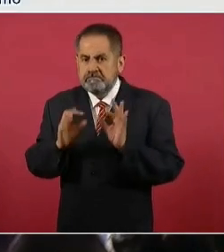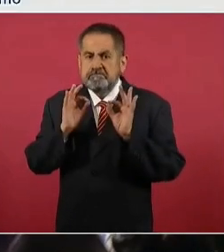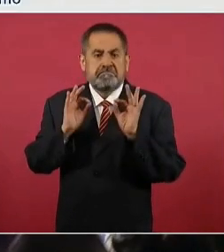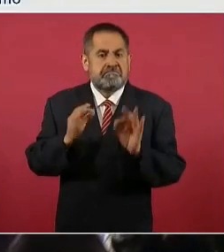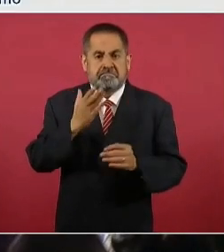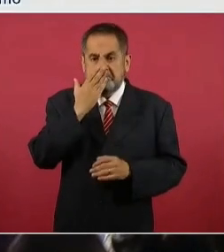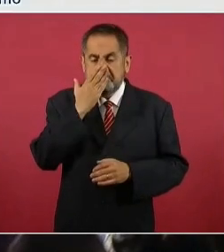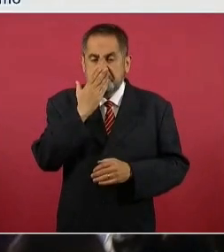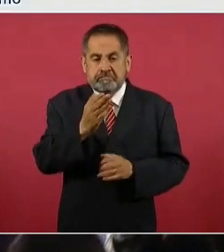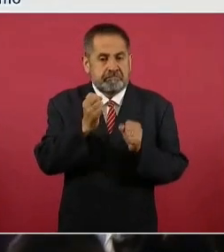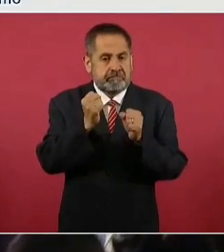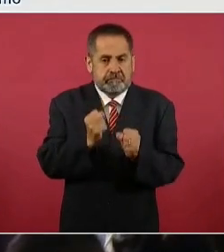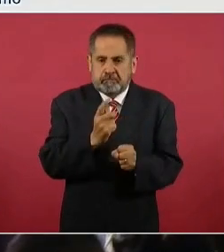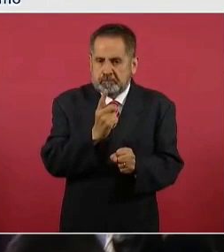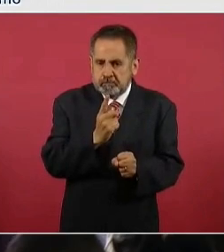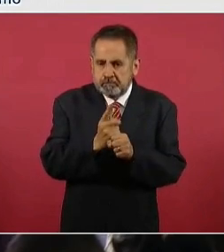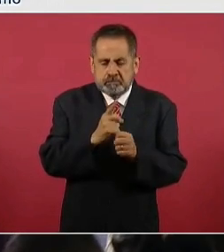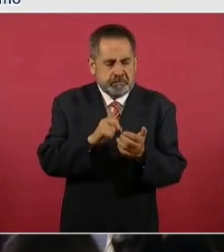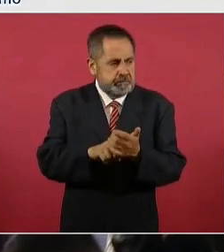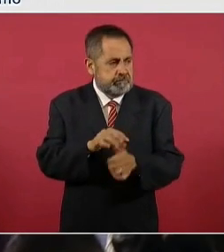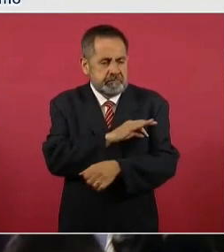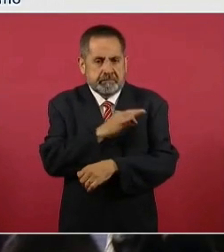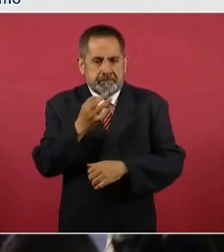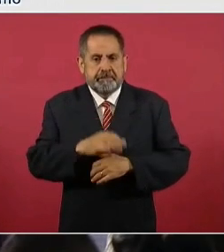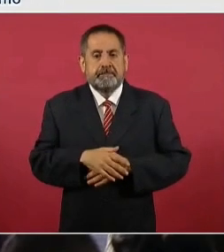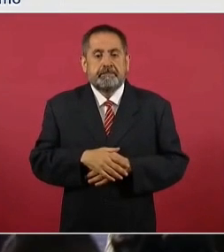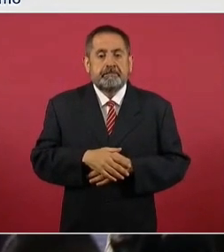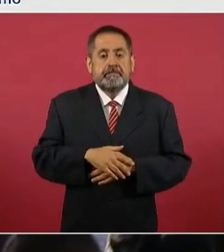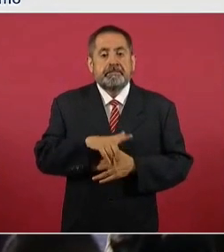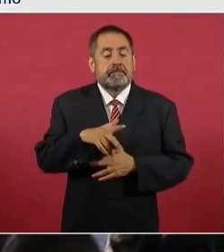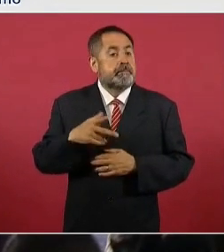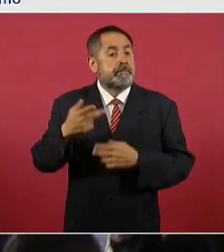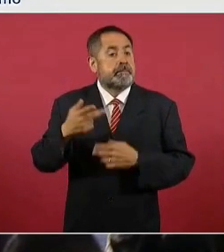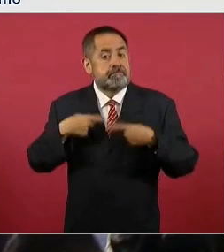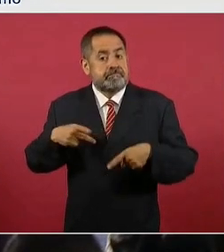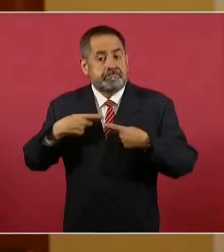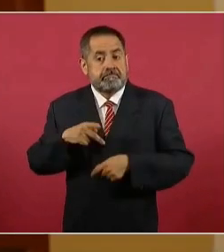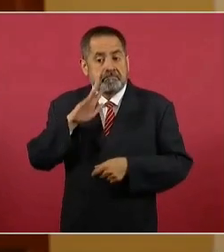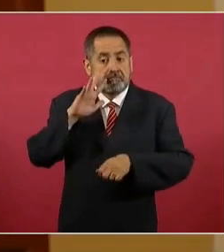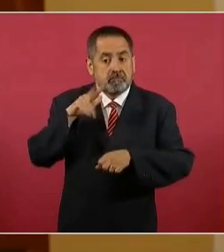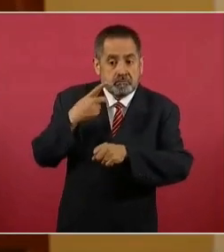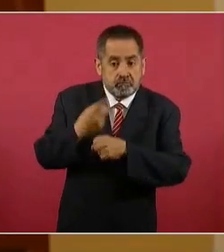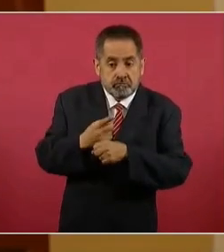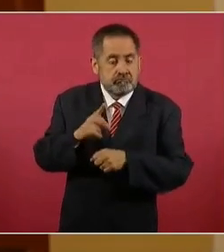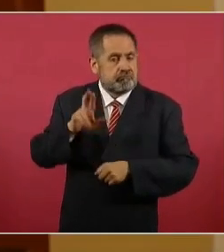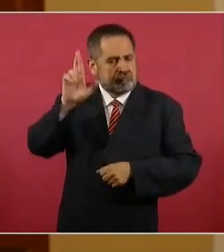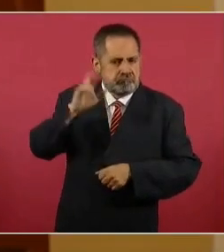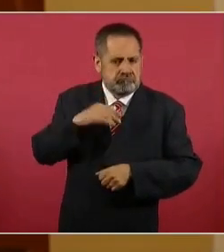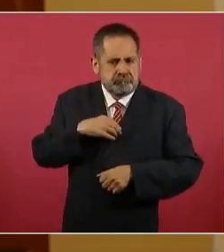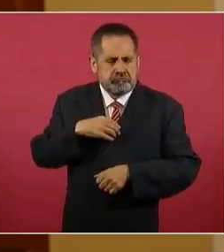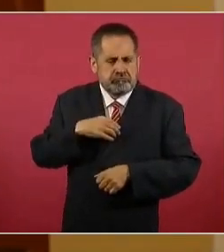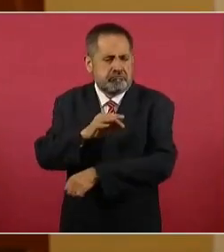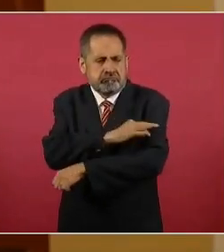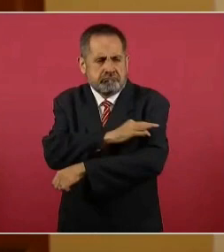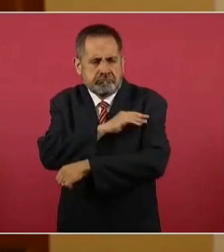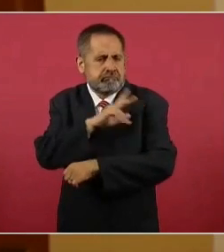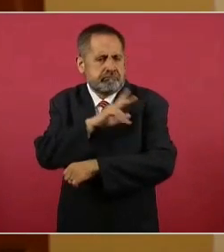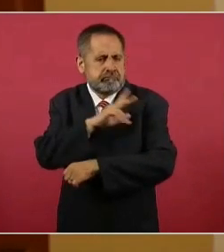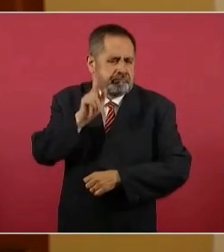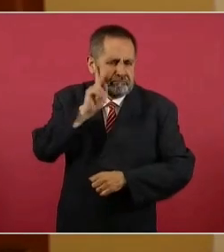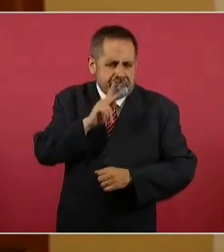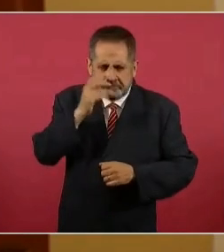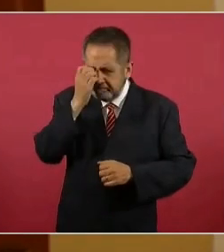demostrando seguridad y eficacia. La fase uno ya en personas voluntarias que han ayudado a este desarrollo,